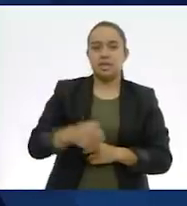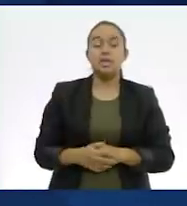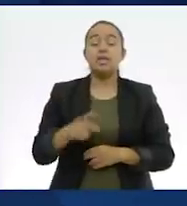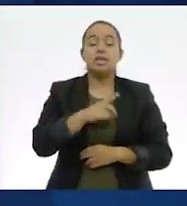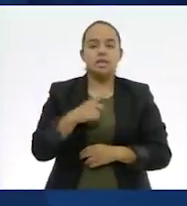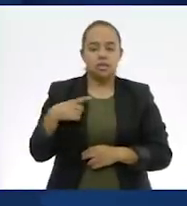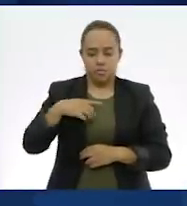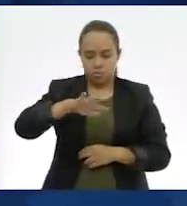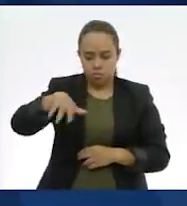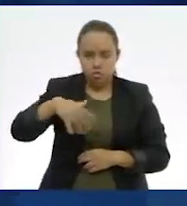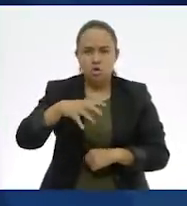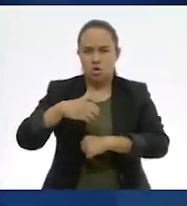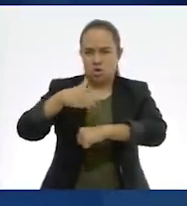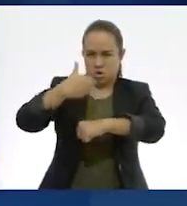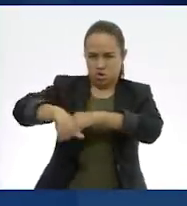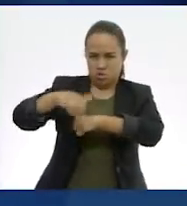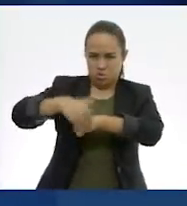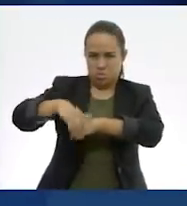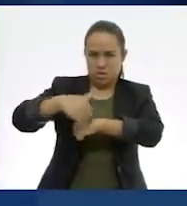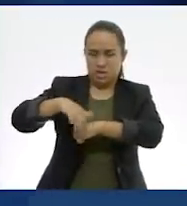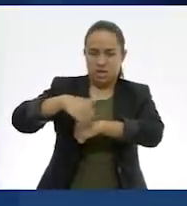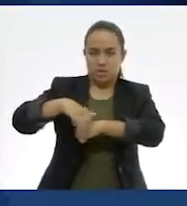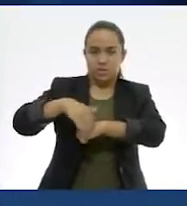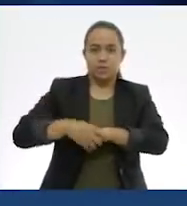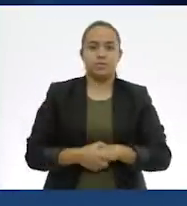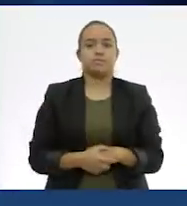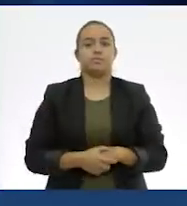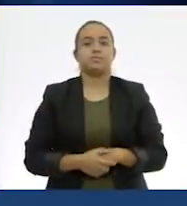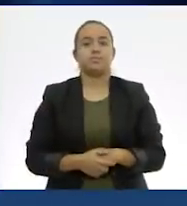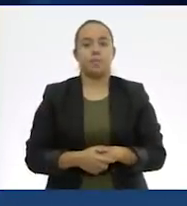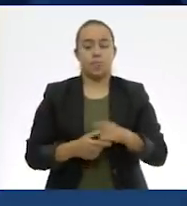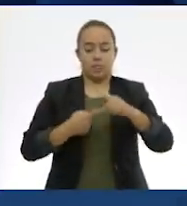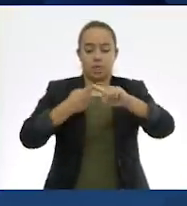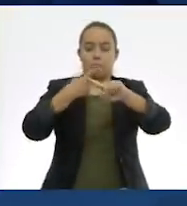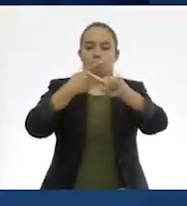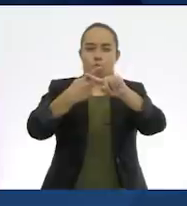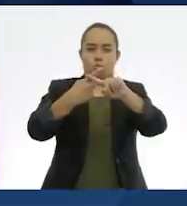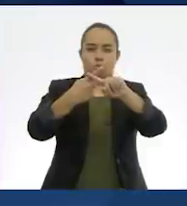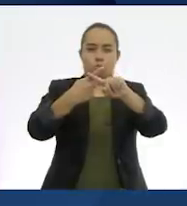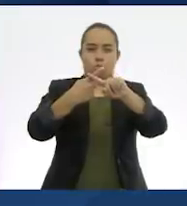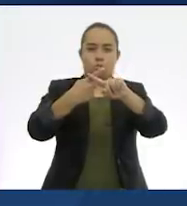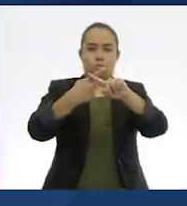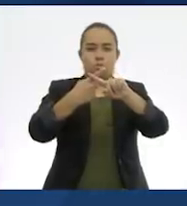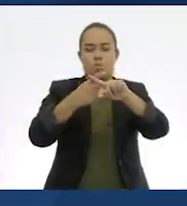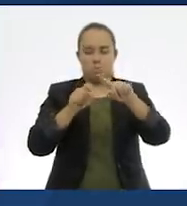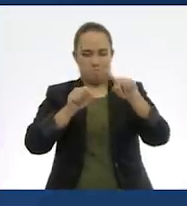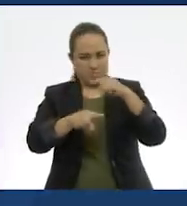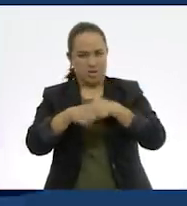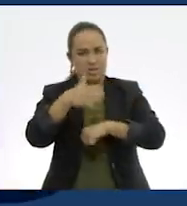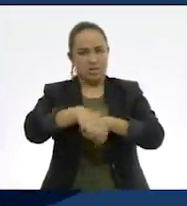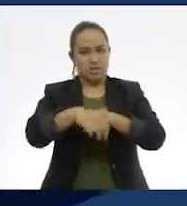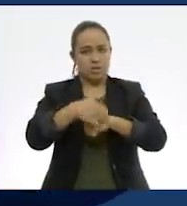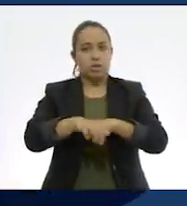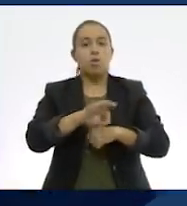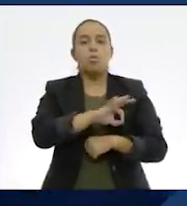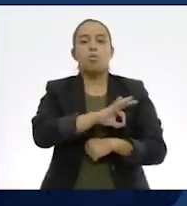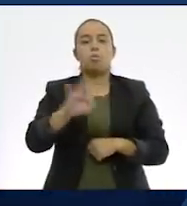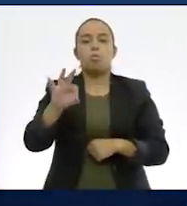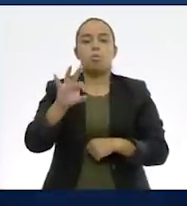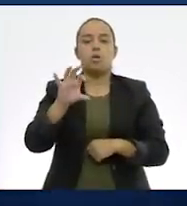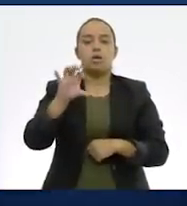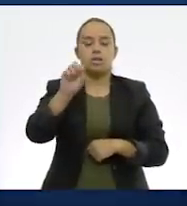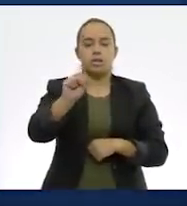que buscar el número que multiplicado por ese número nos pueda